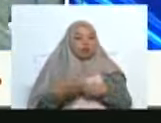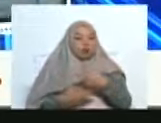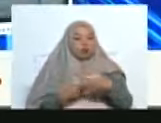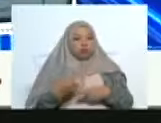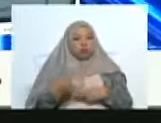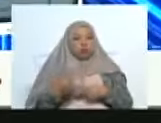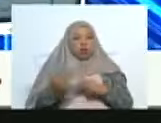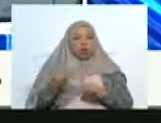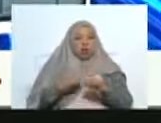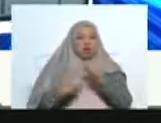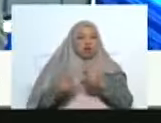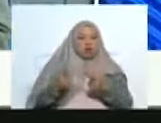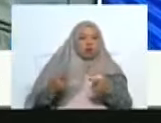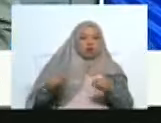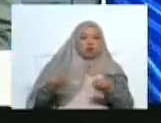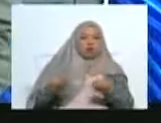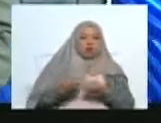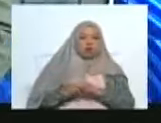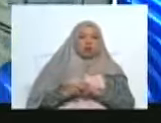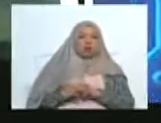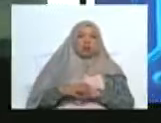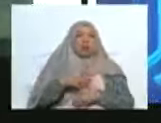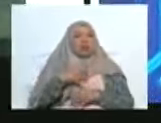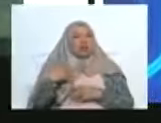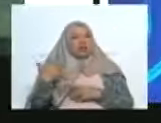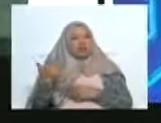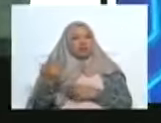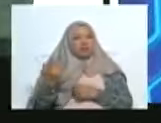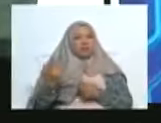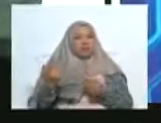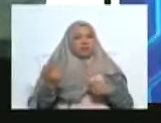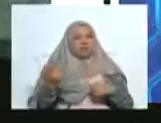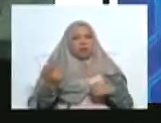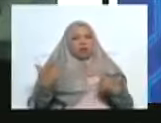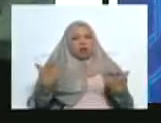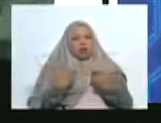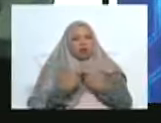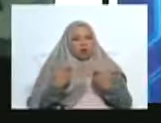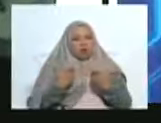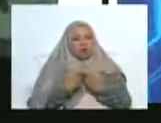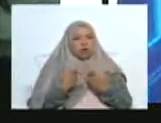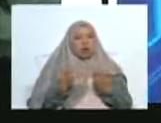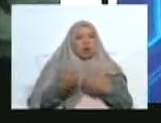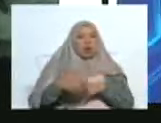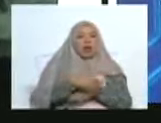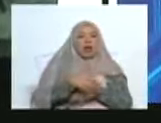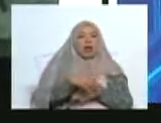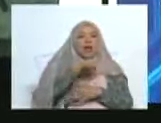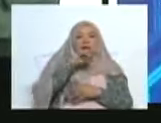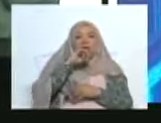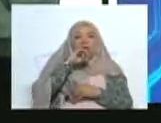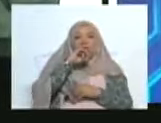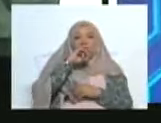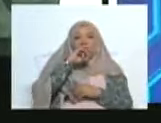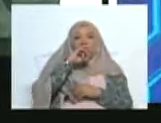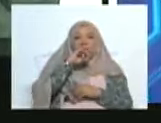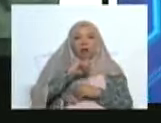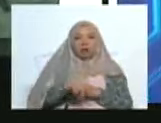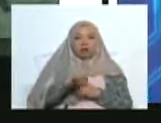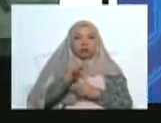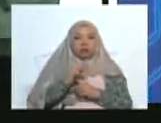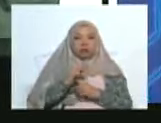Ellos lo que quieren, una contrarrevolución. Es decir, violencia, odio. Es un proyecto